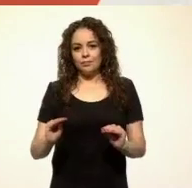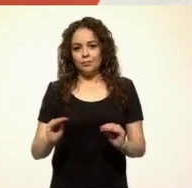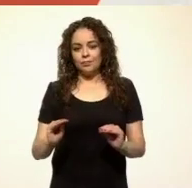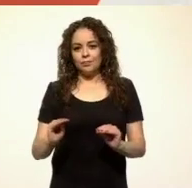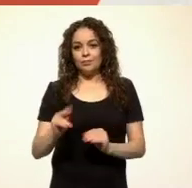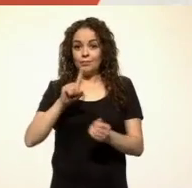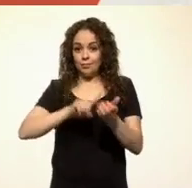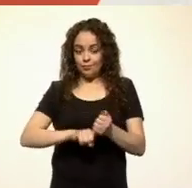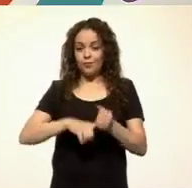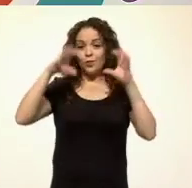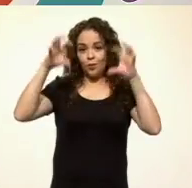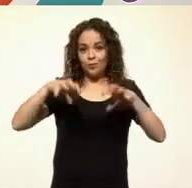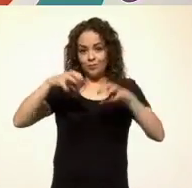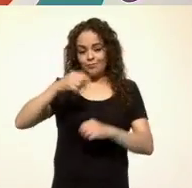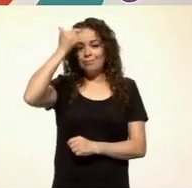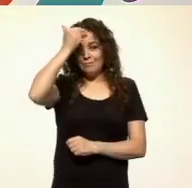en Granada.